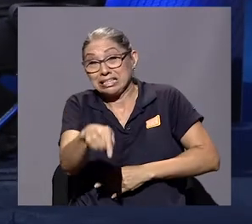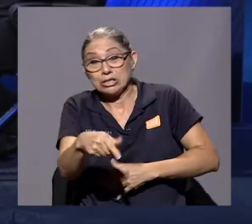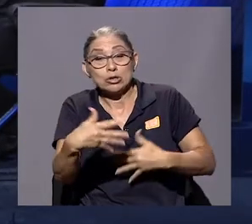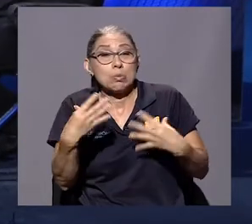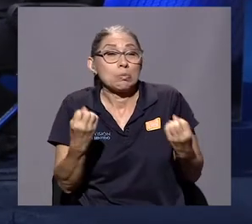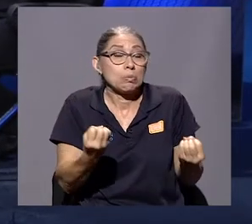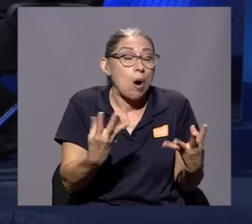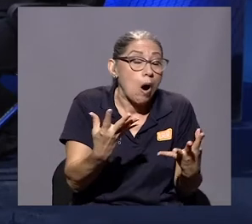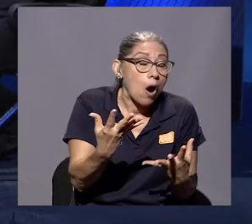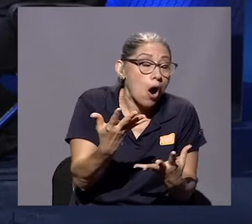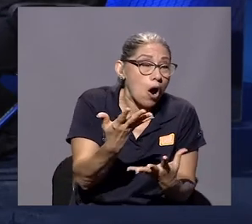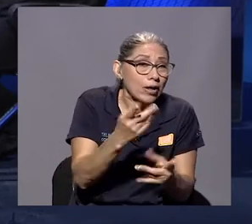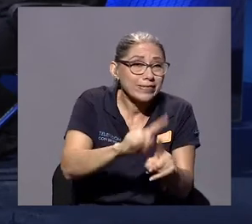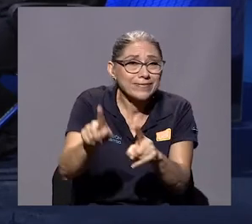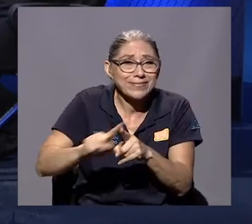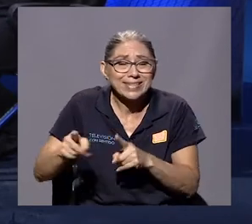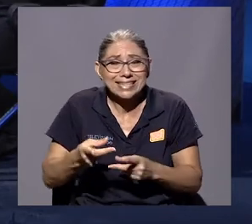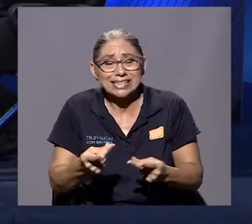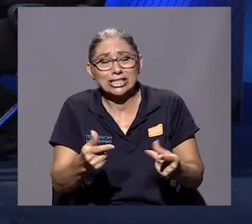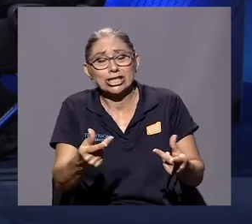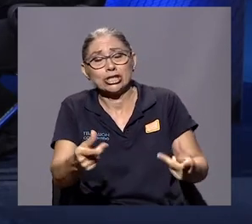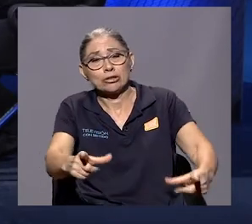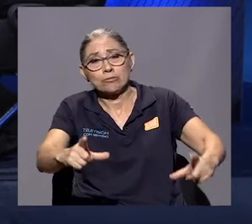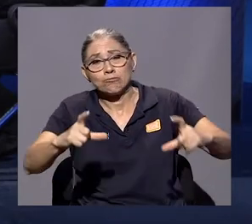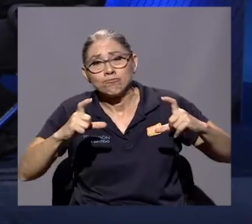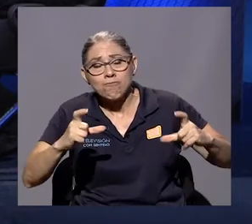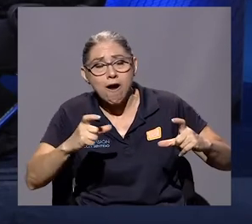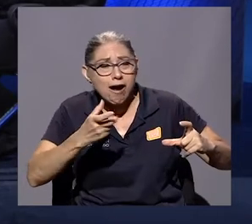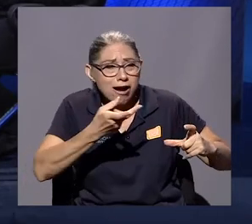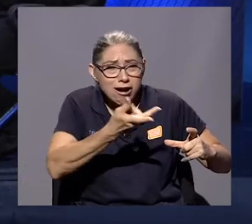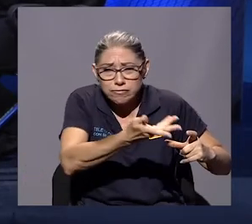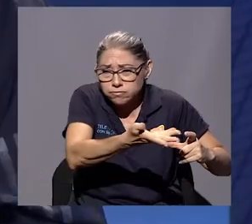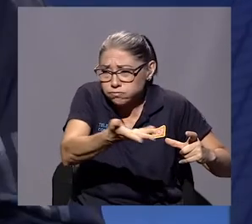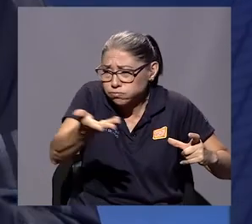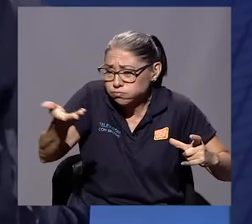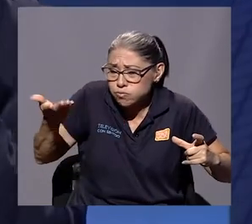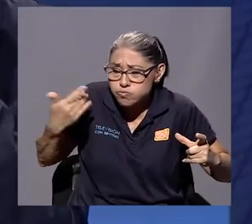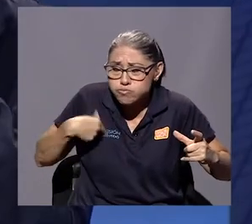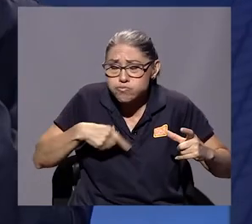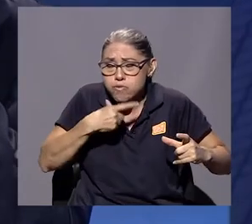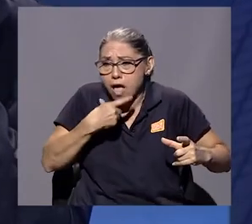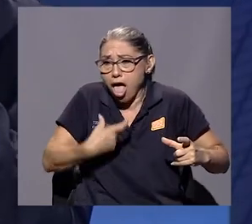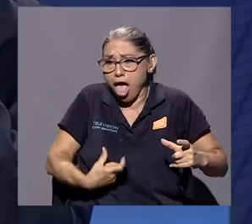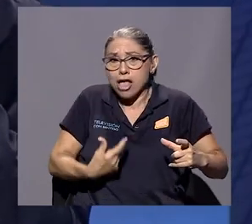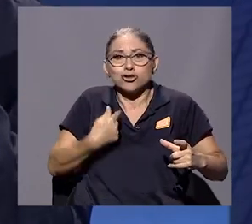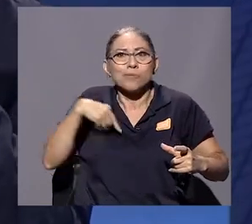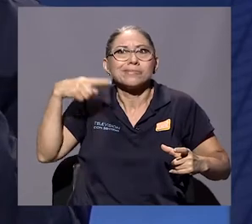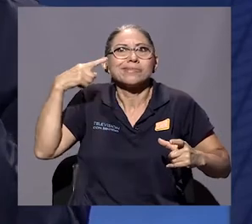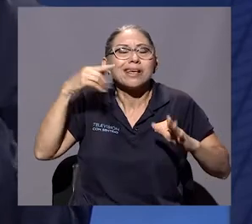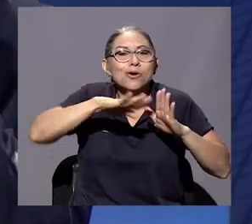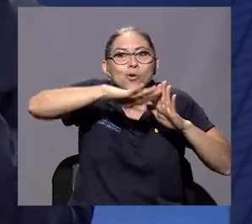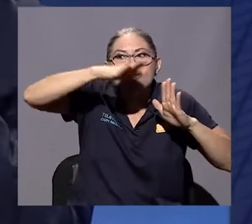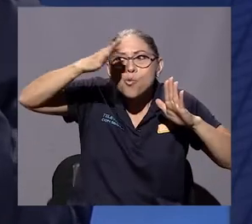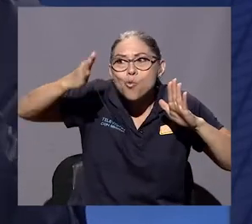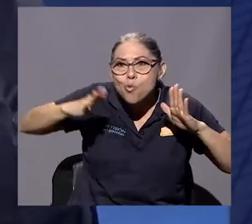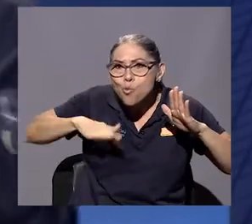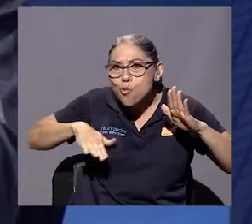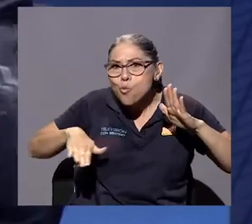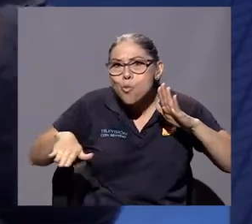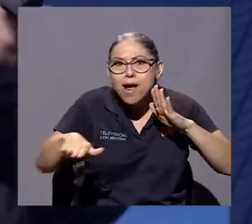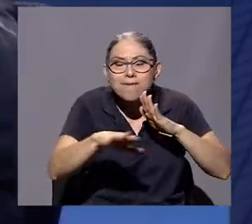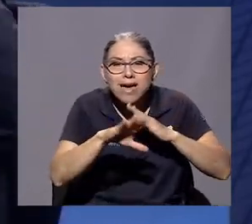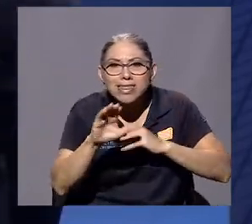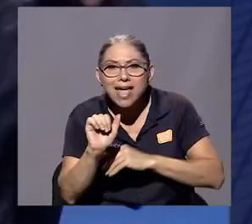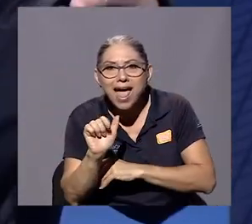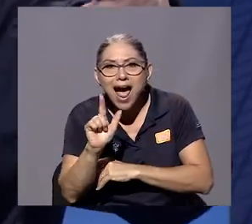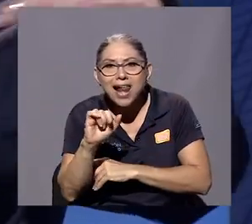de riquezas, ¿verdad? Era una cosa impresionante. Es decir, yo dije, la cueva de Alí Babá. Era